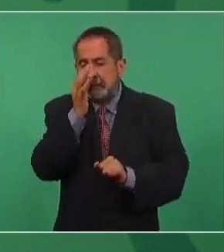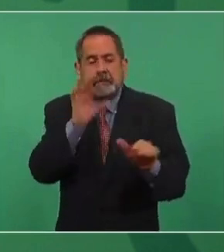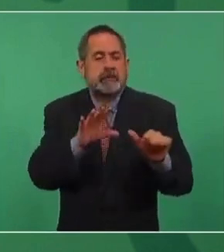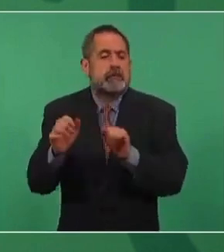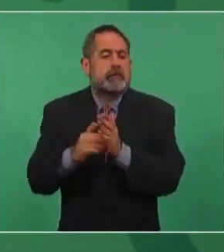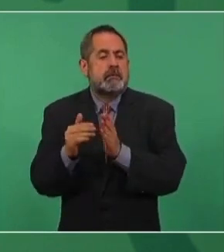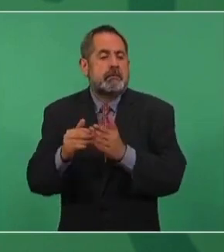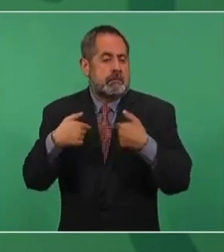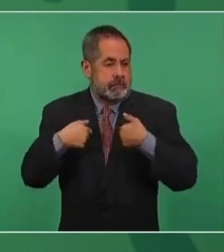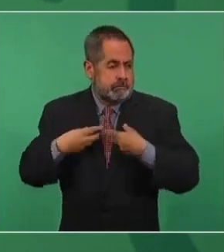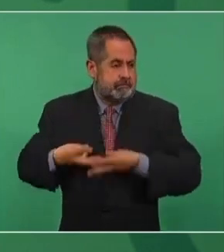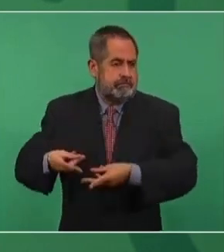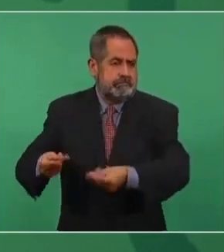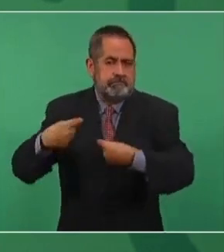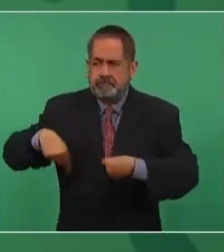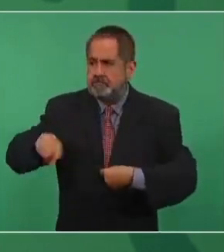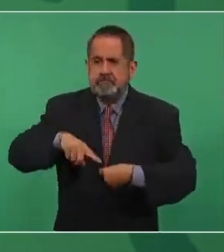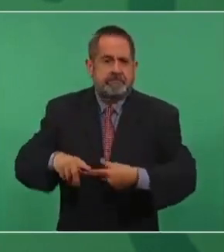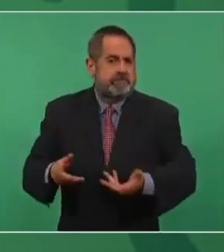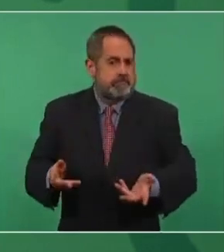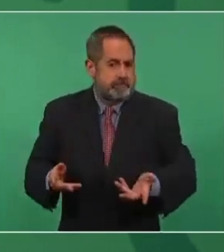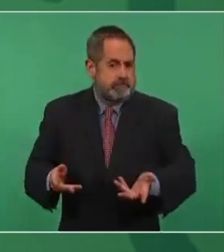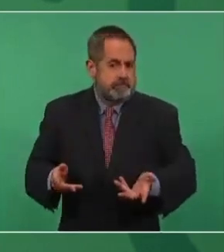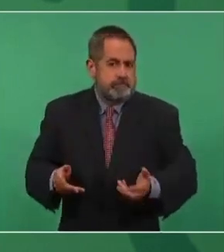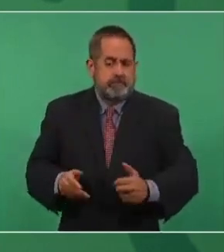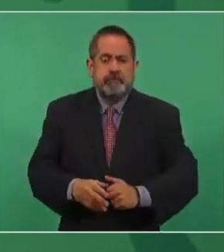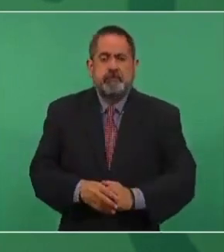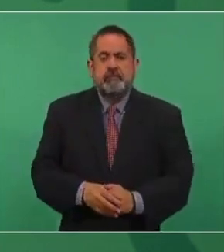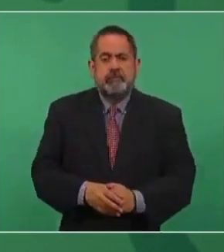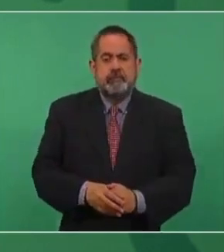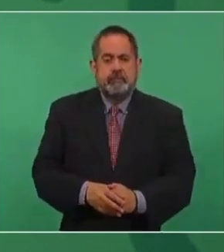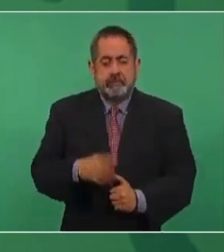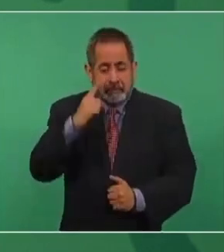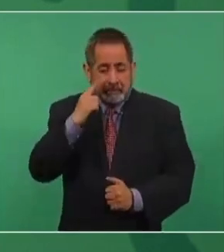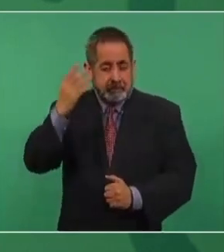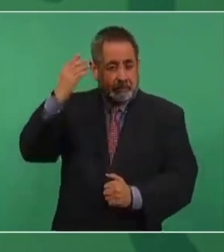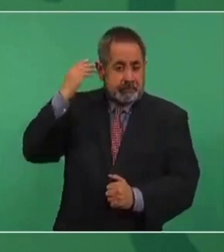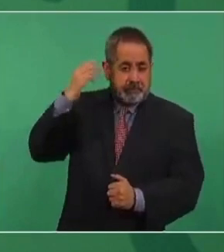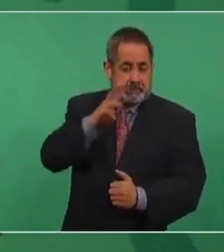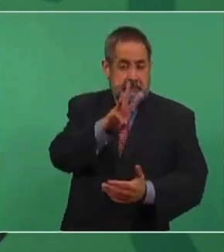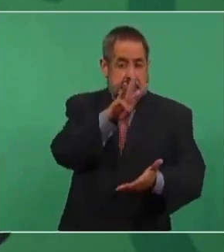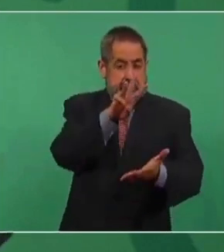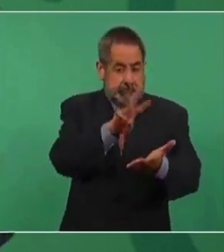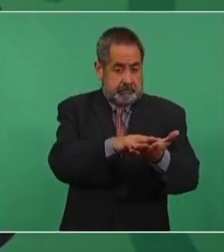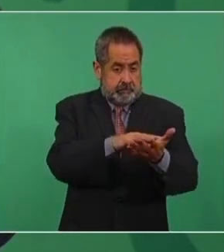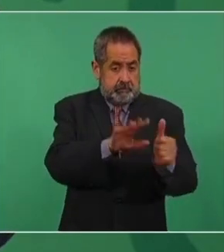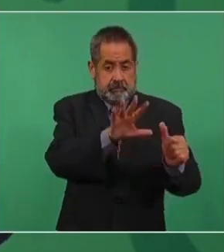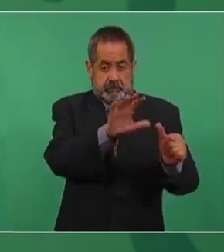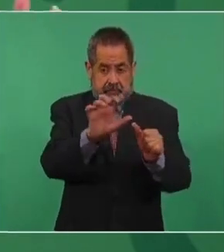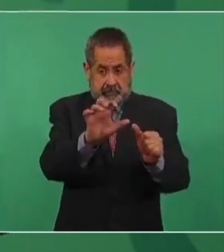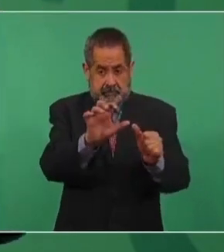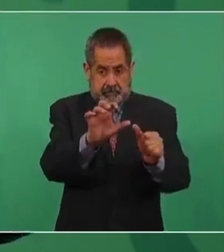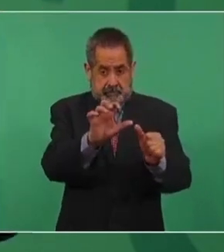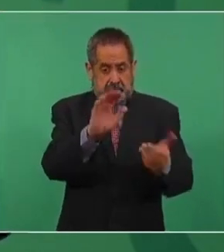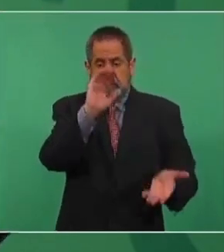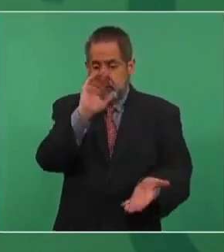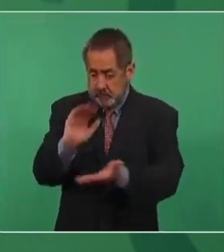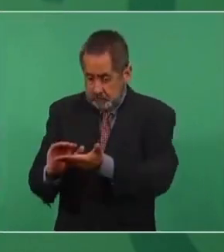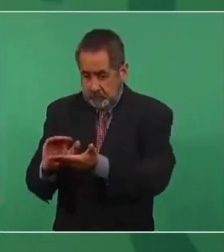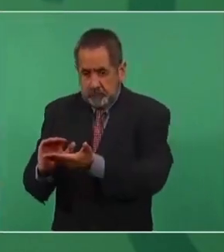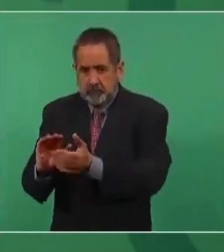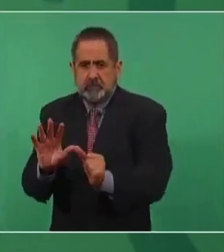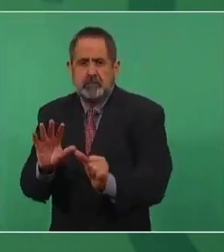de tres mil 600 a 600